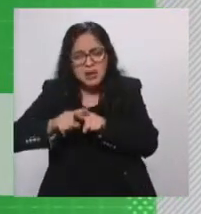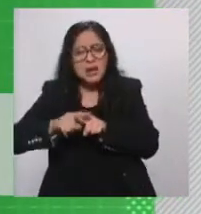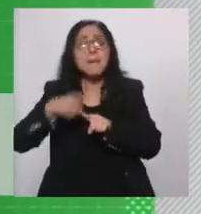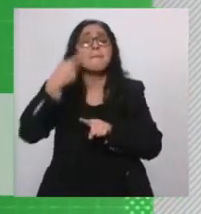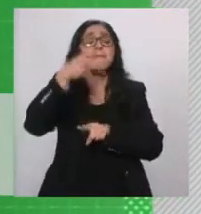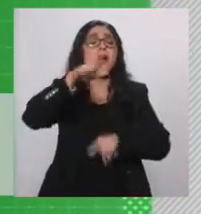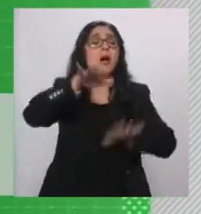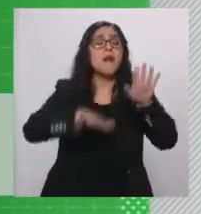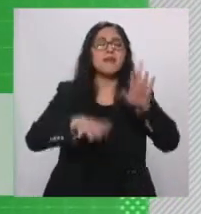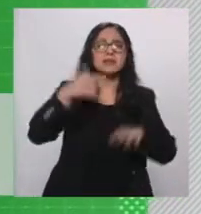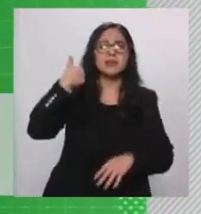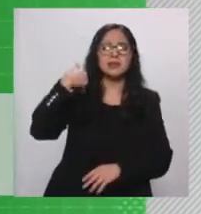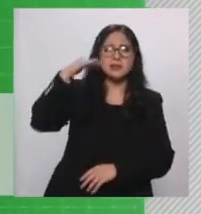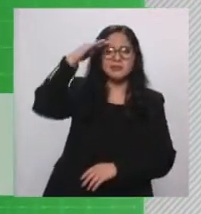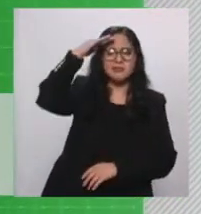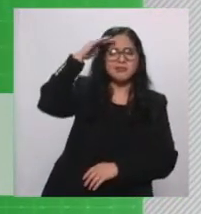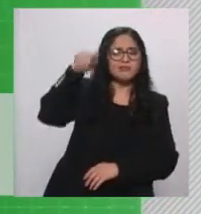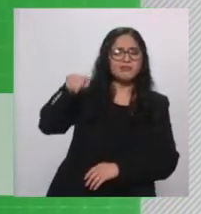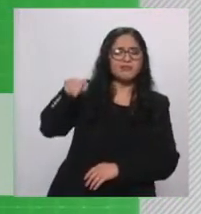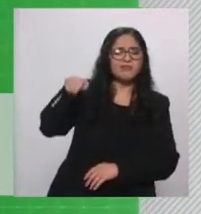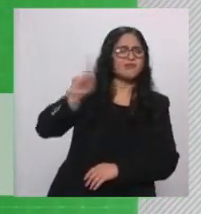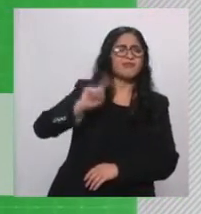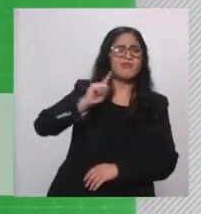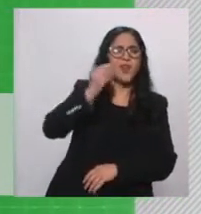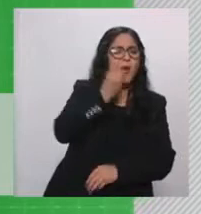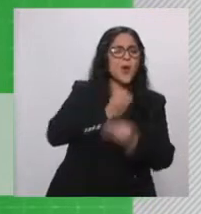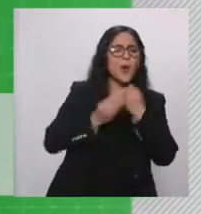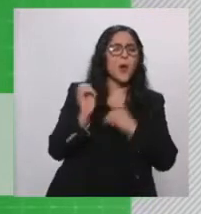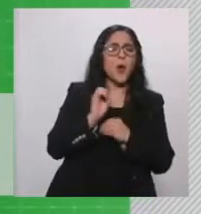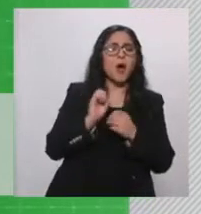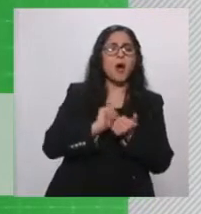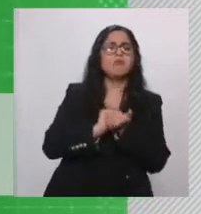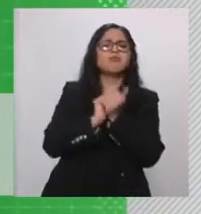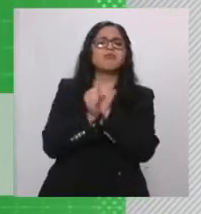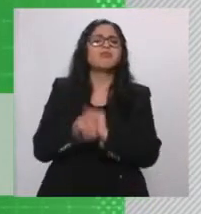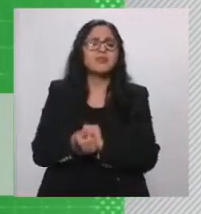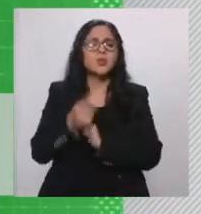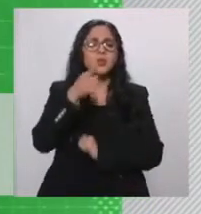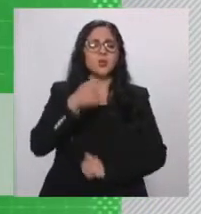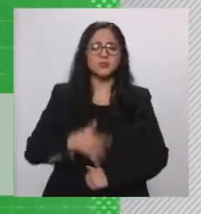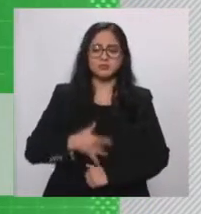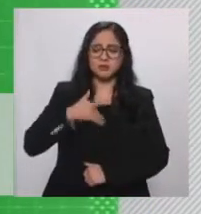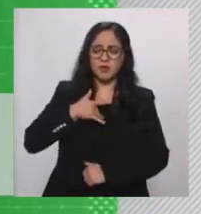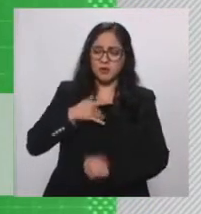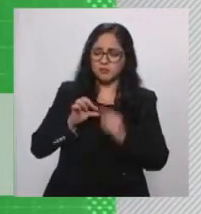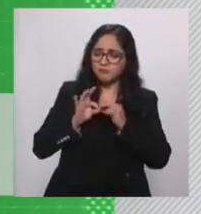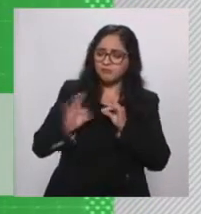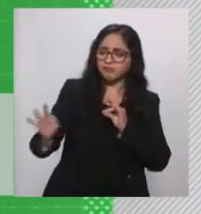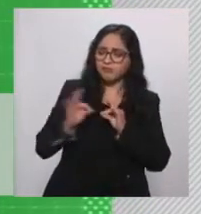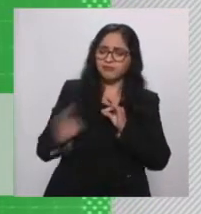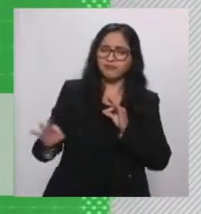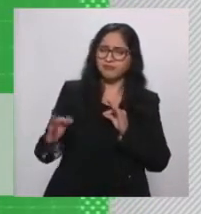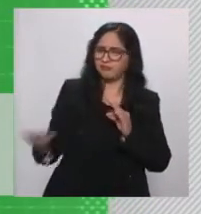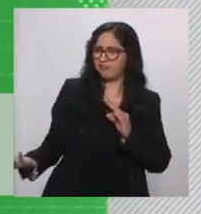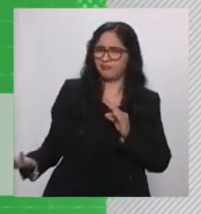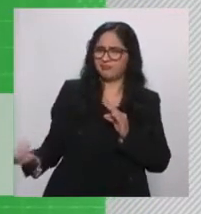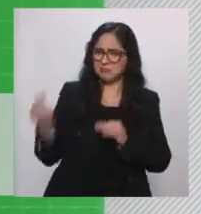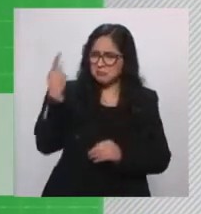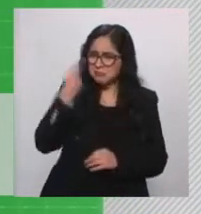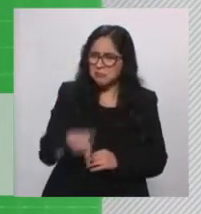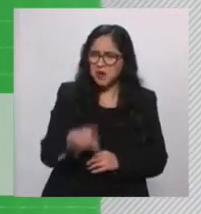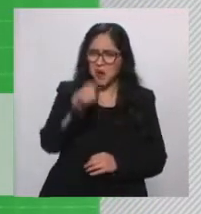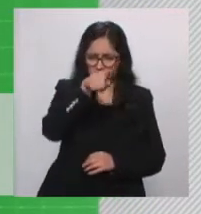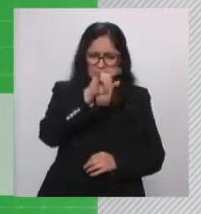a la hora de consumirlos es no porque nos producen muchos gases, lo cual me parece que es cierto porque creo que todos lo hemos experimentado,